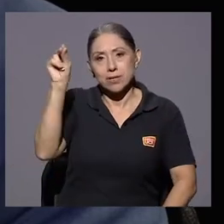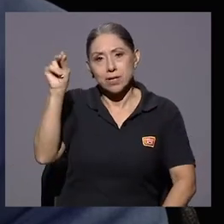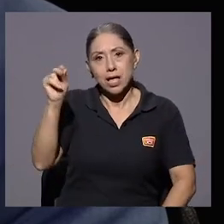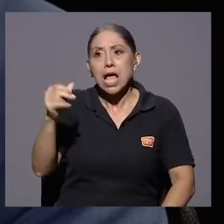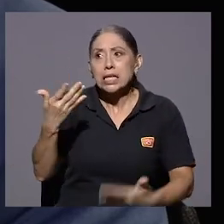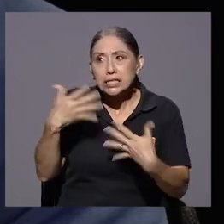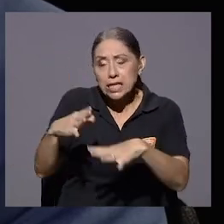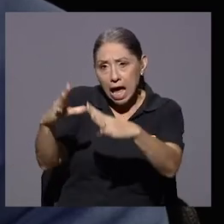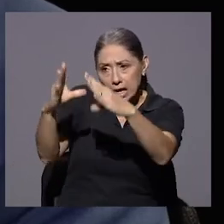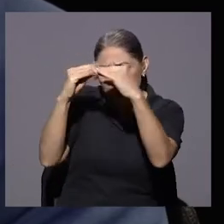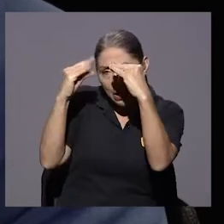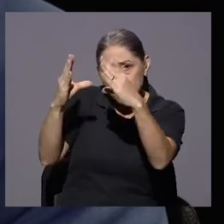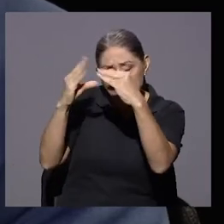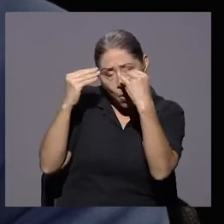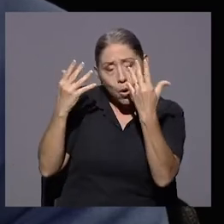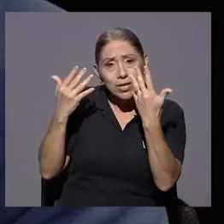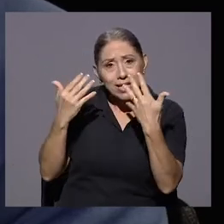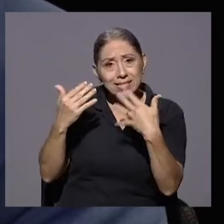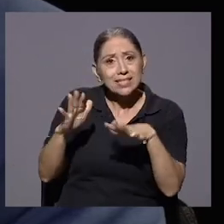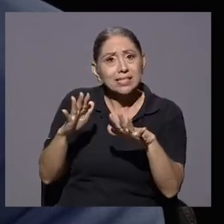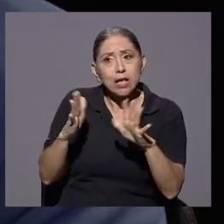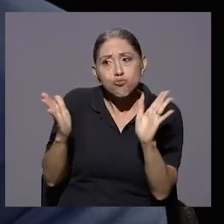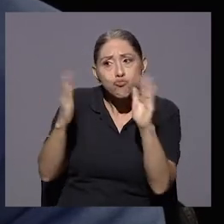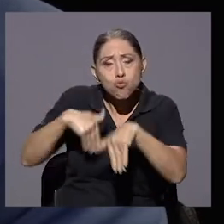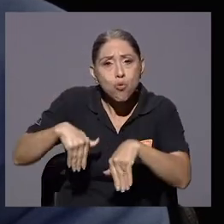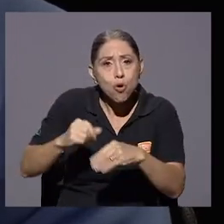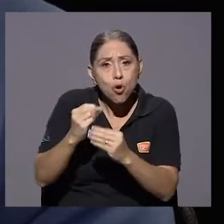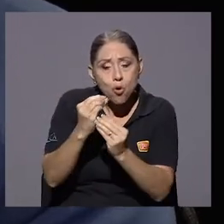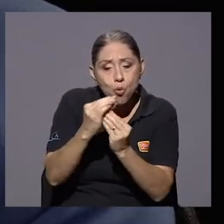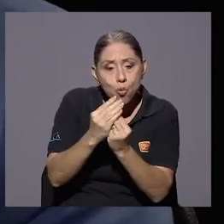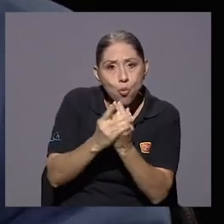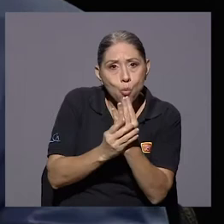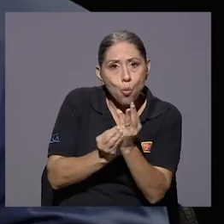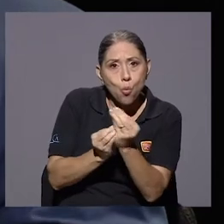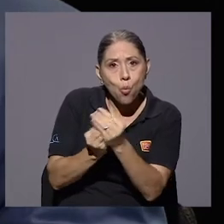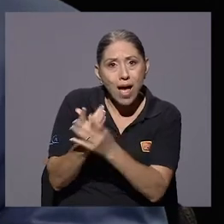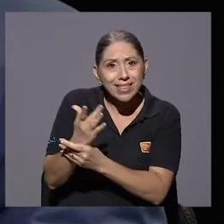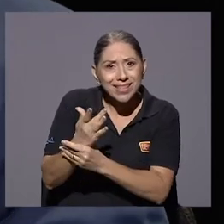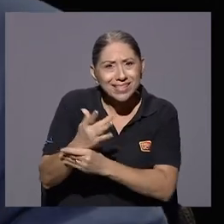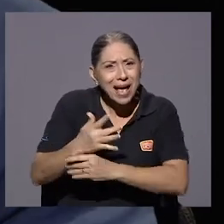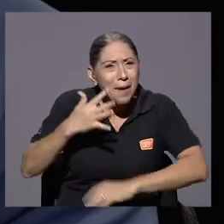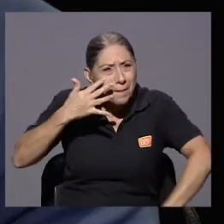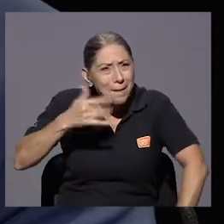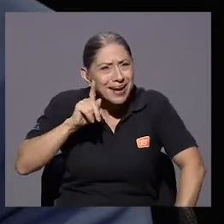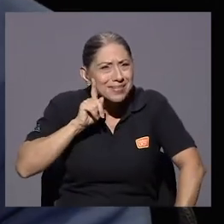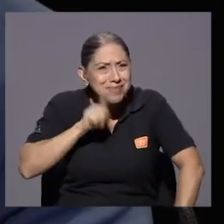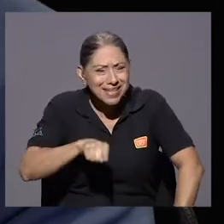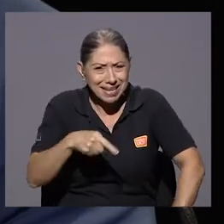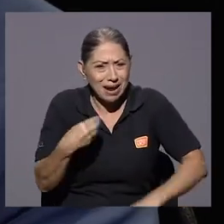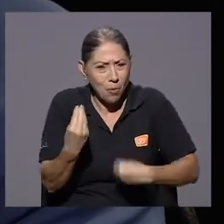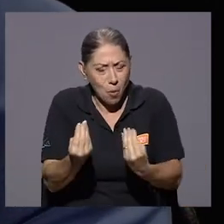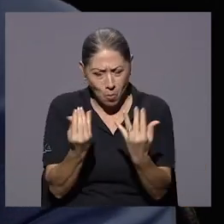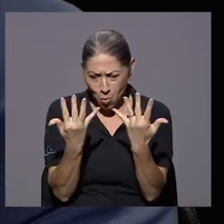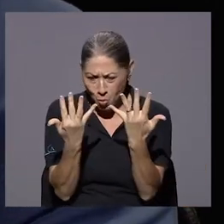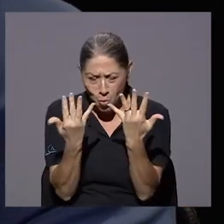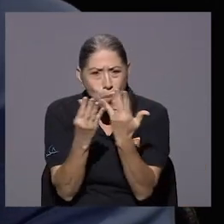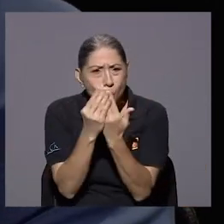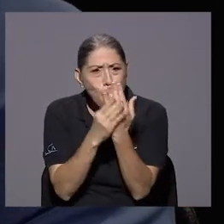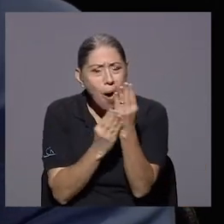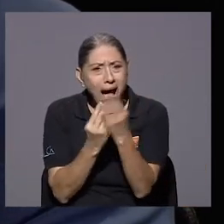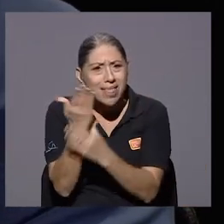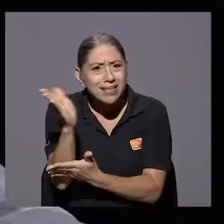de restricción, por ejemplo, de guantes, para ser la mentira. Estamos hablando de guantes. Algo tan esencial.